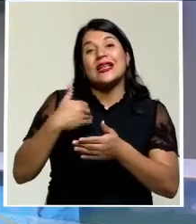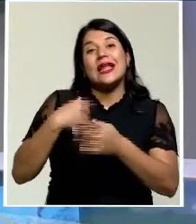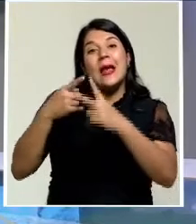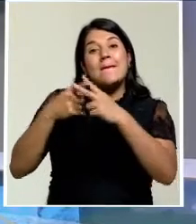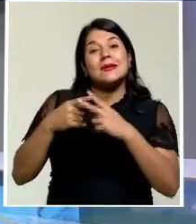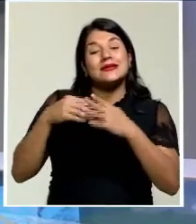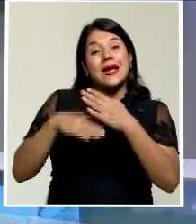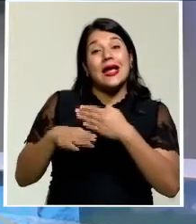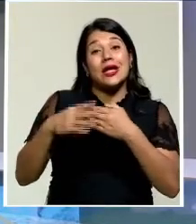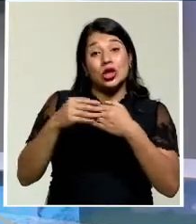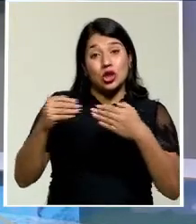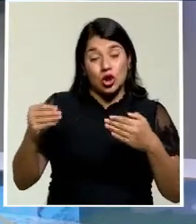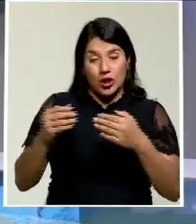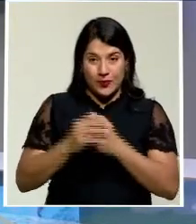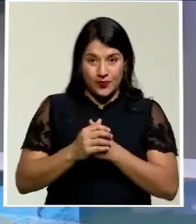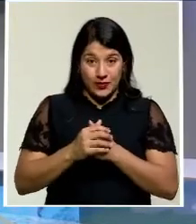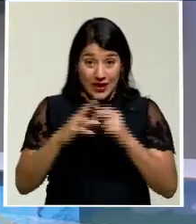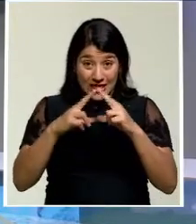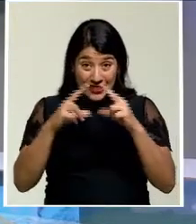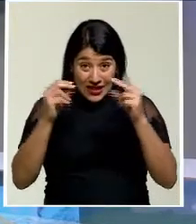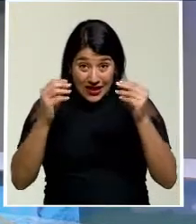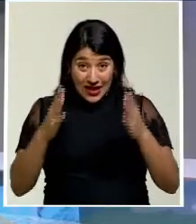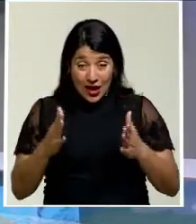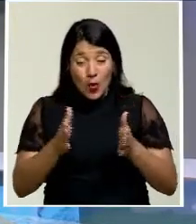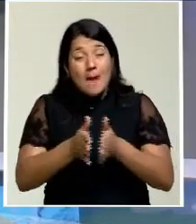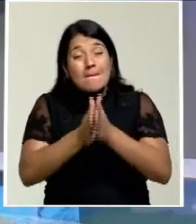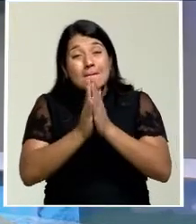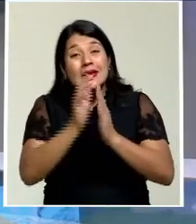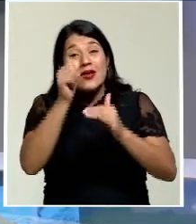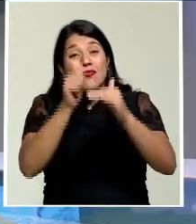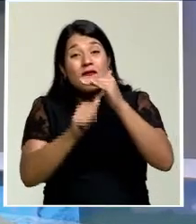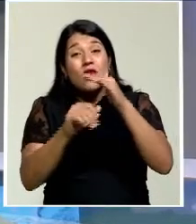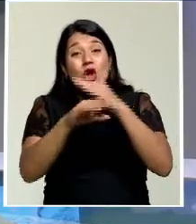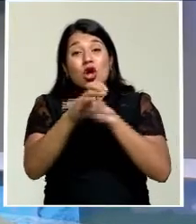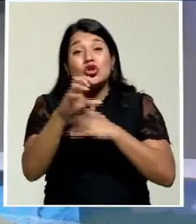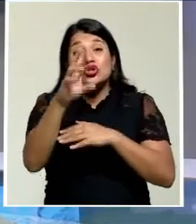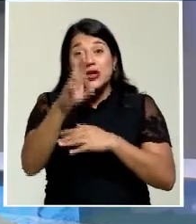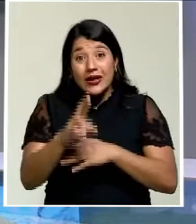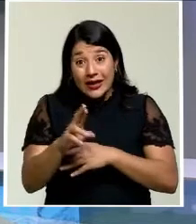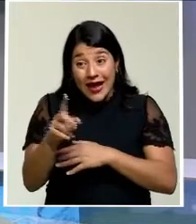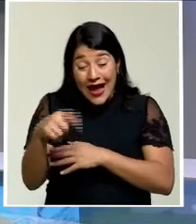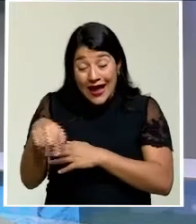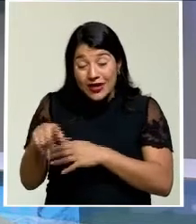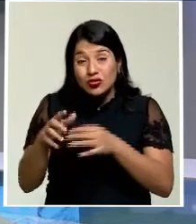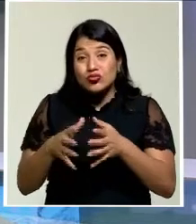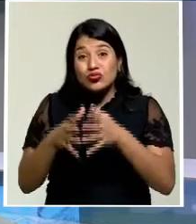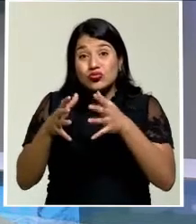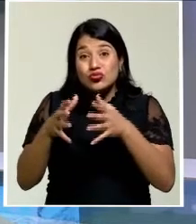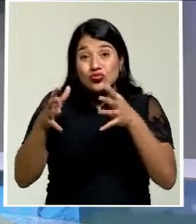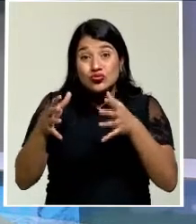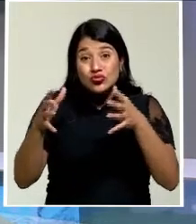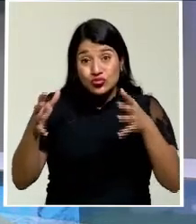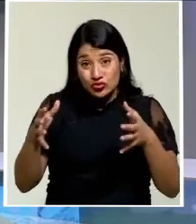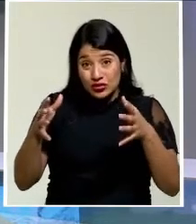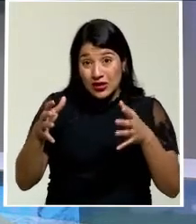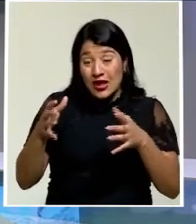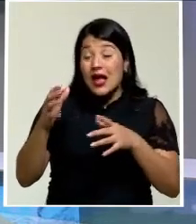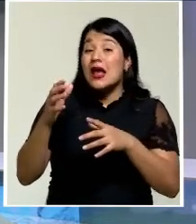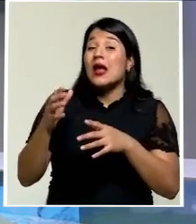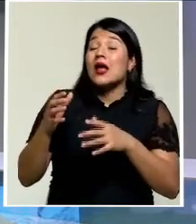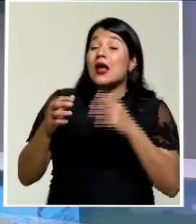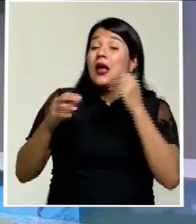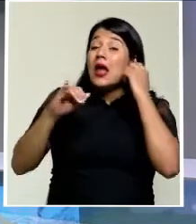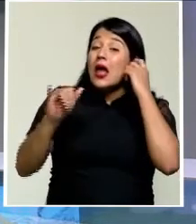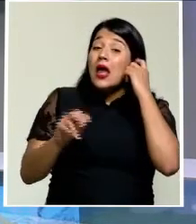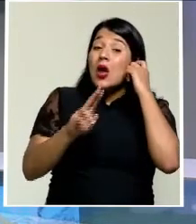Nicaragüenses que solicitan refugio en Costa Rica continúan en aumento conforme se acercan a las elecciones en ese país. Entre junio,